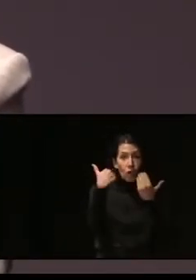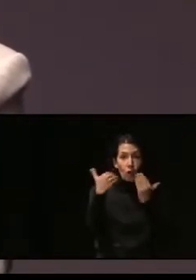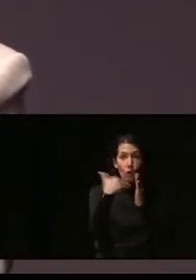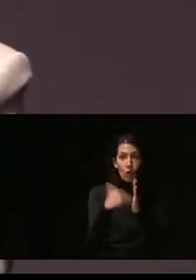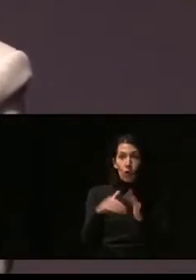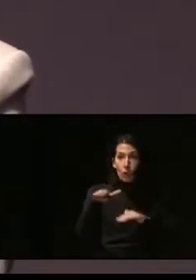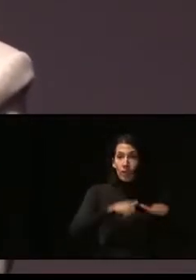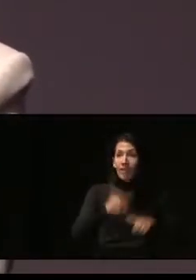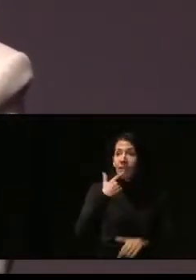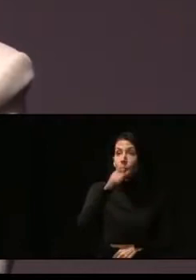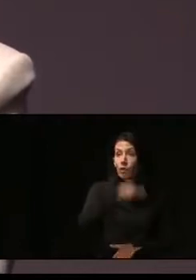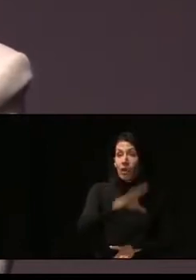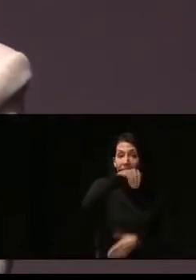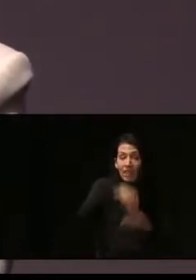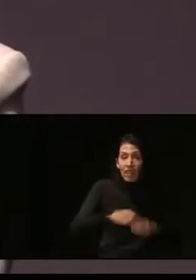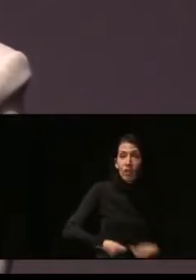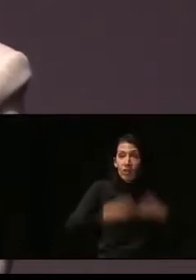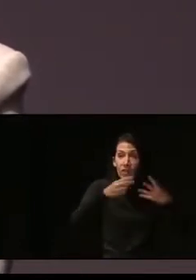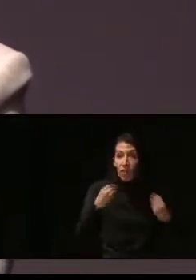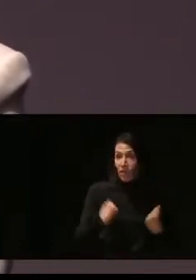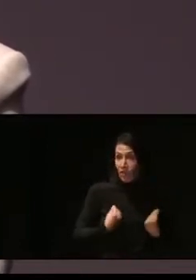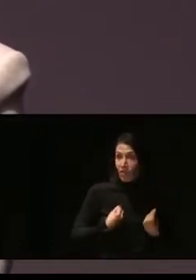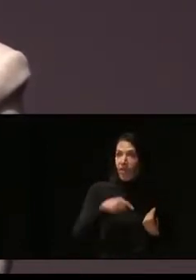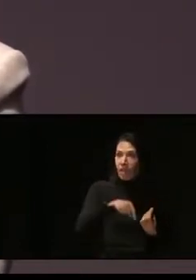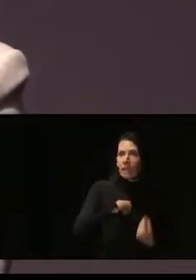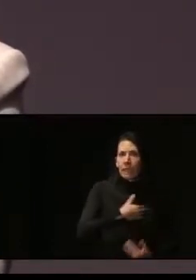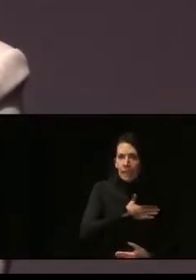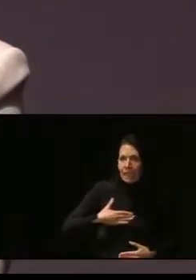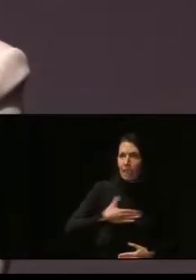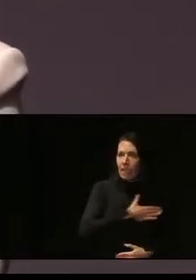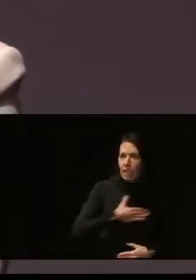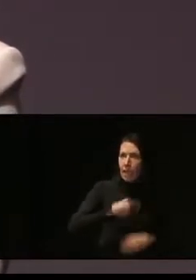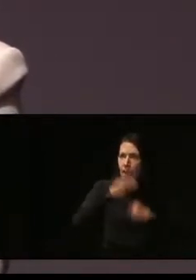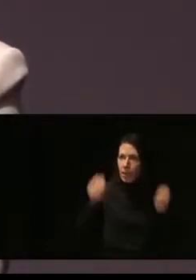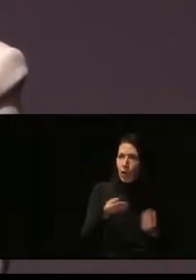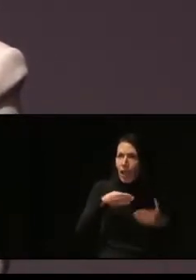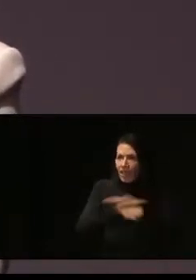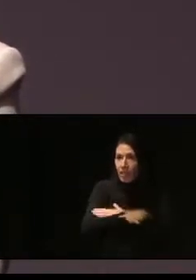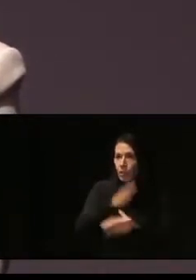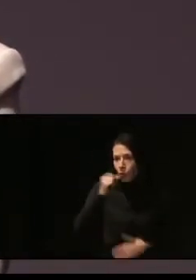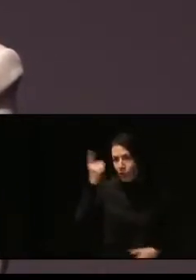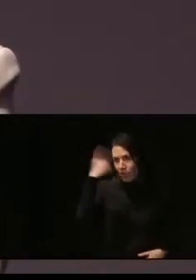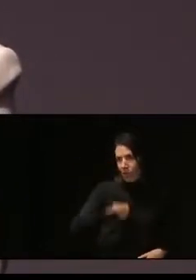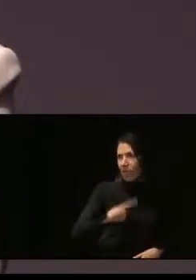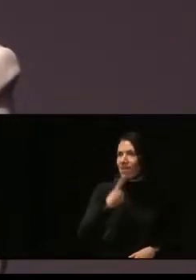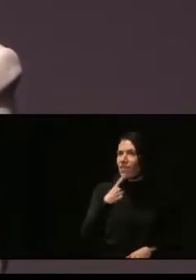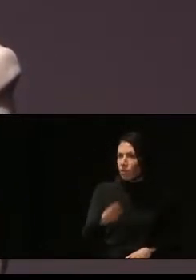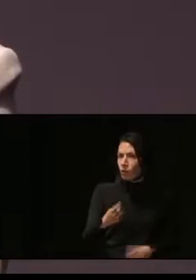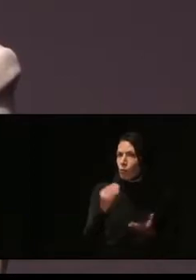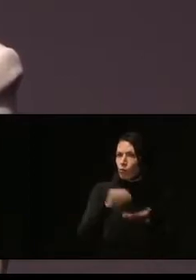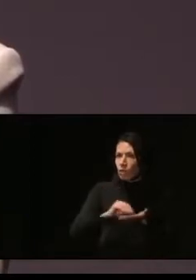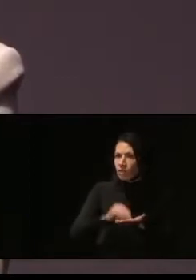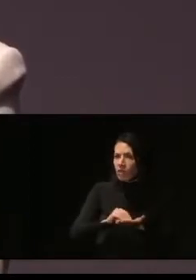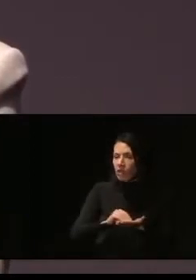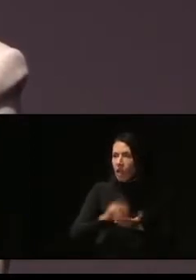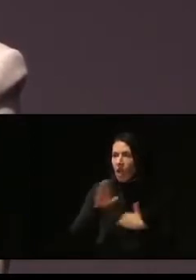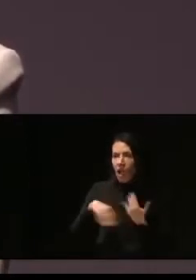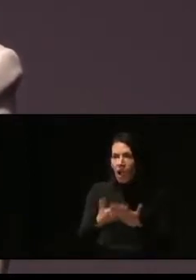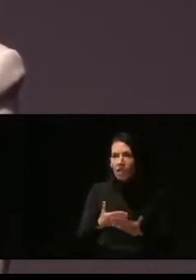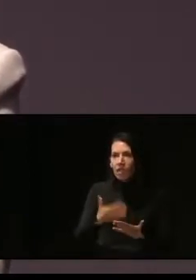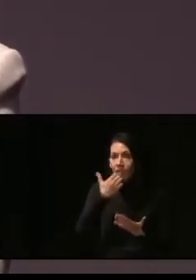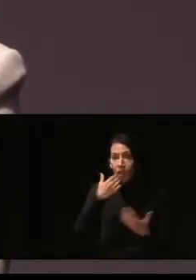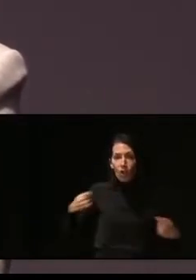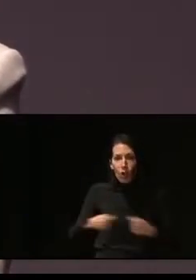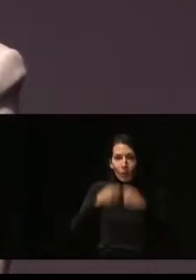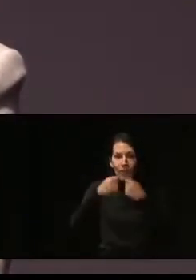en ese edificio y está demandando esa mejora en la accesibilidad. Bueno, además somos conscientes de la dificultad que muchas veces tienen para que la